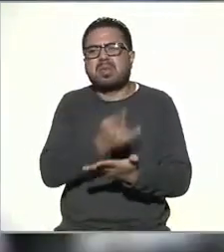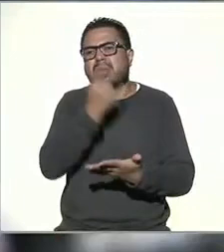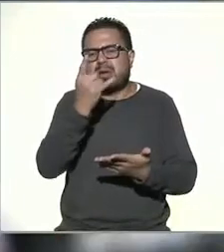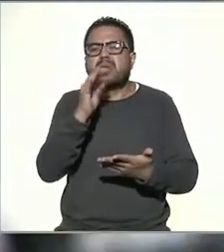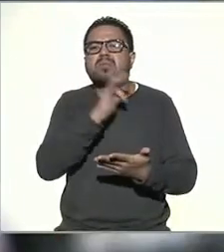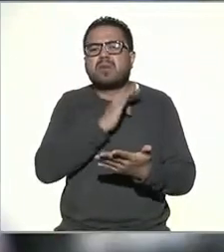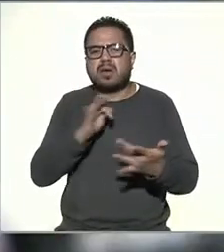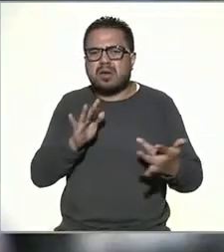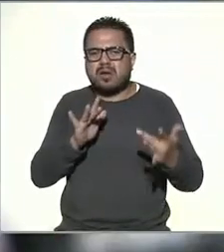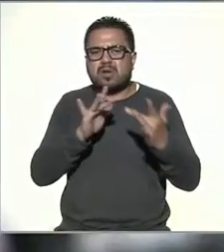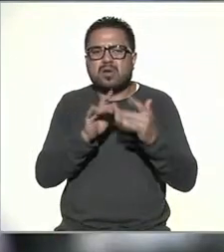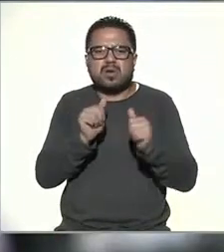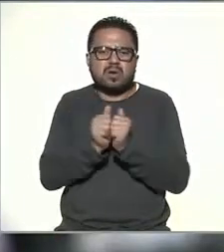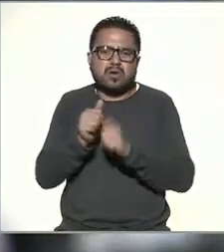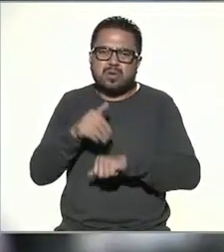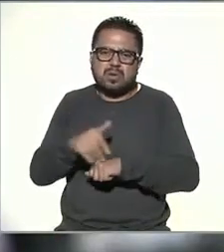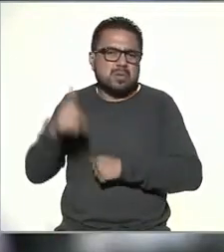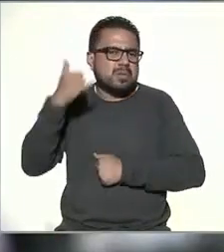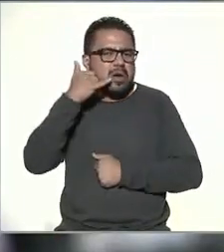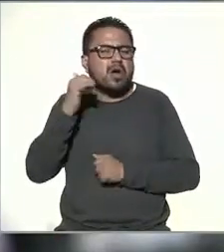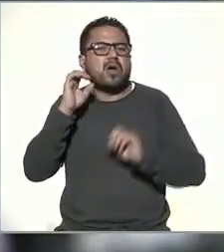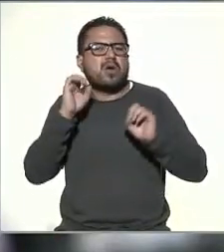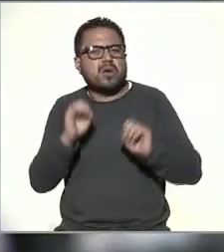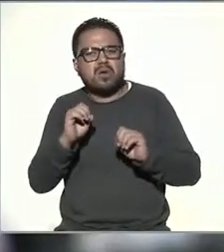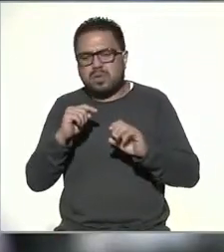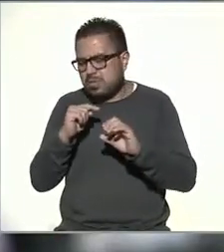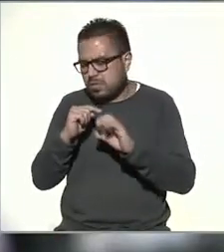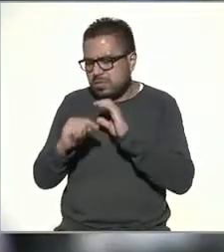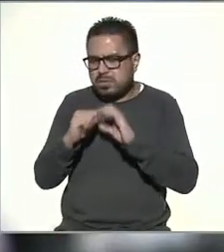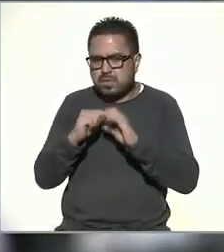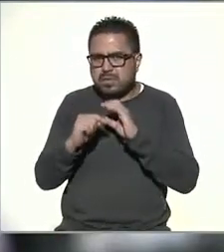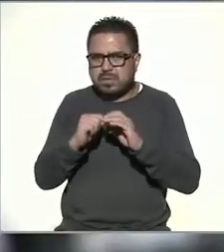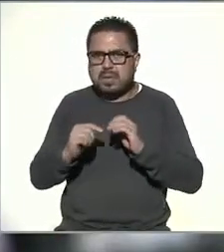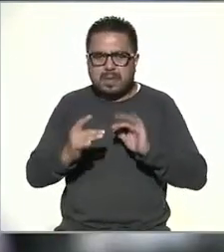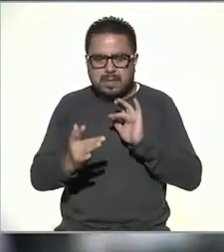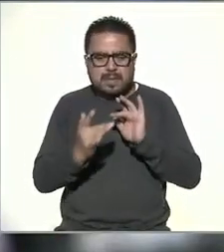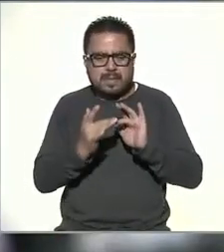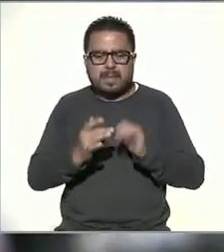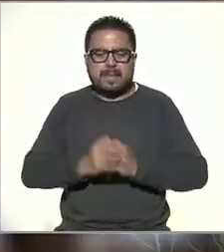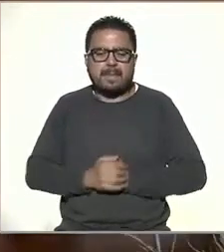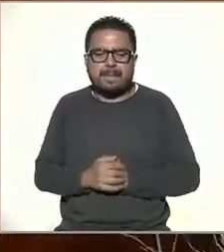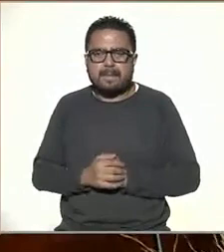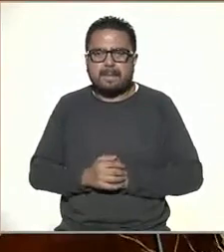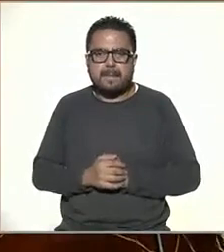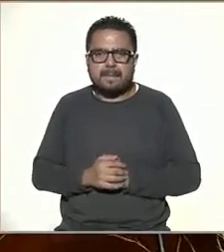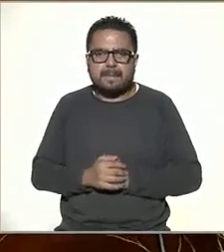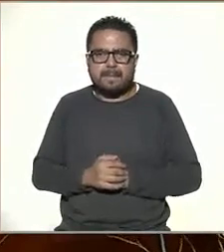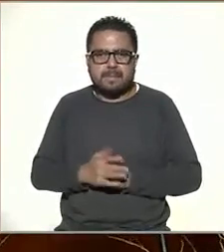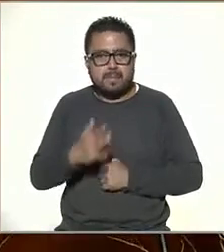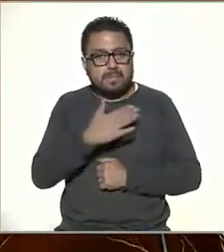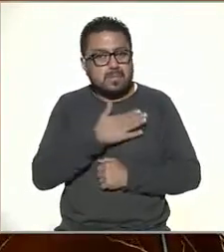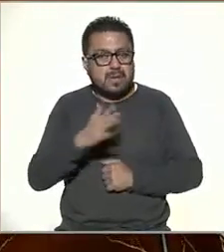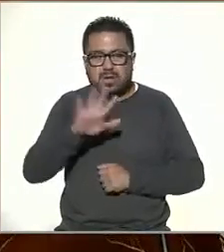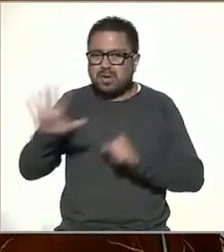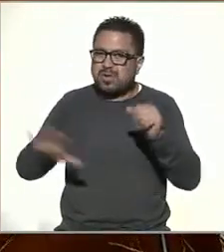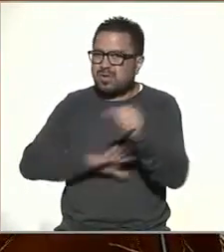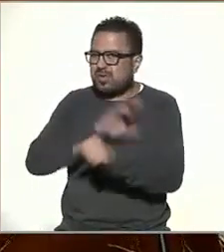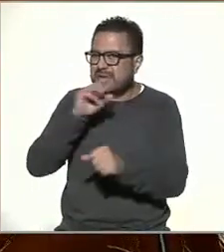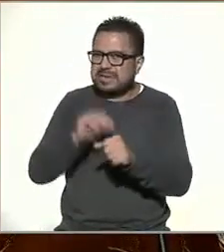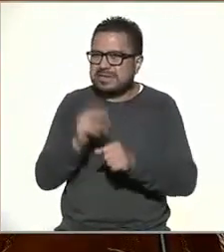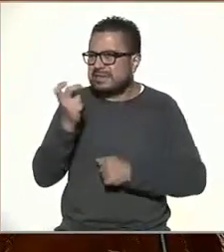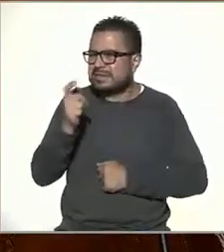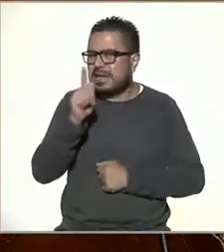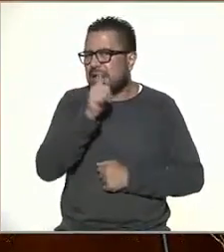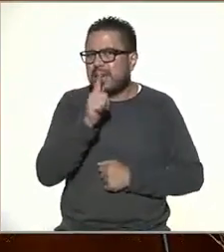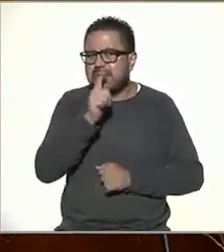contactarse por nuestra línea telefónica o por el correo electrónico bueno pues todo este lenguaje de